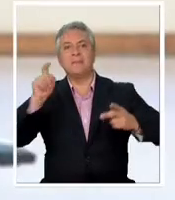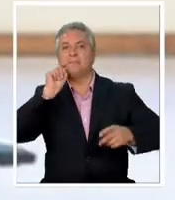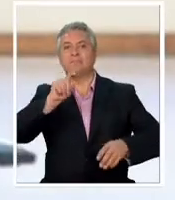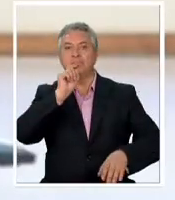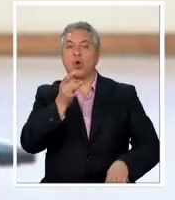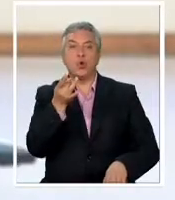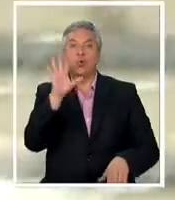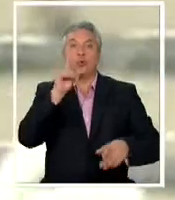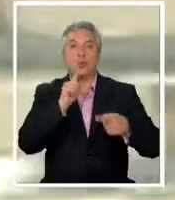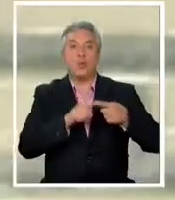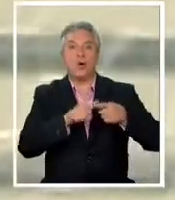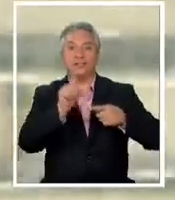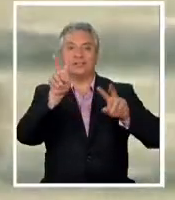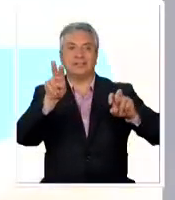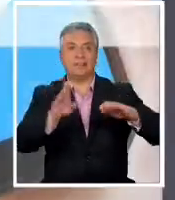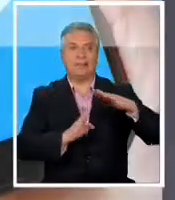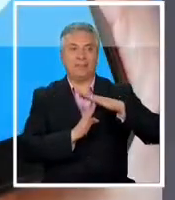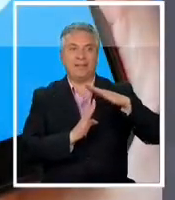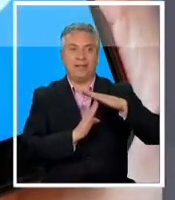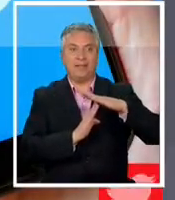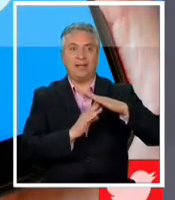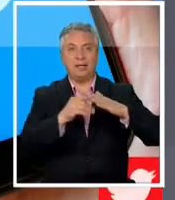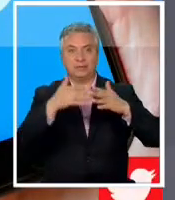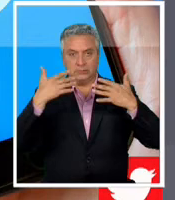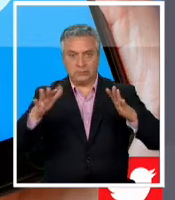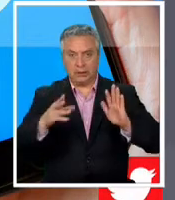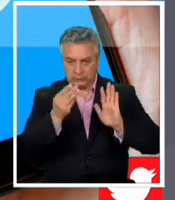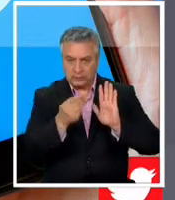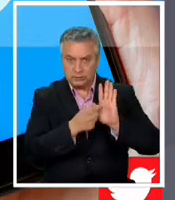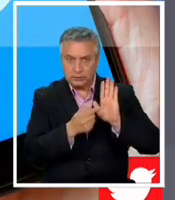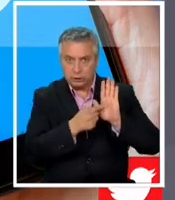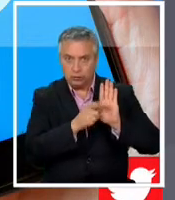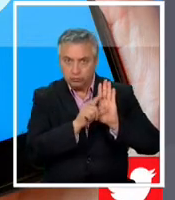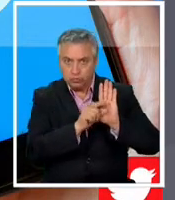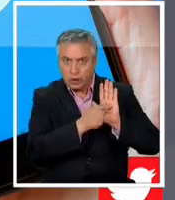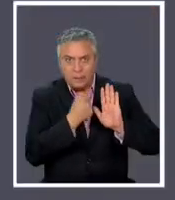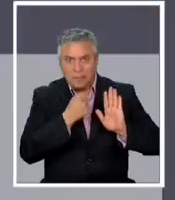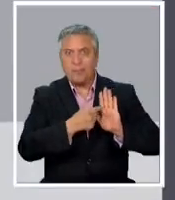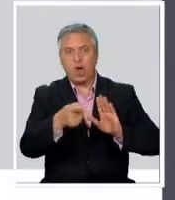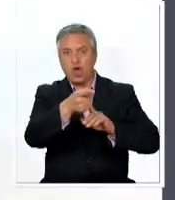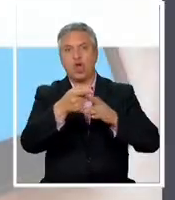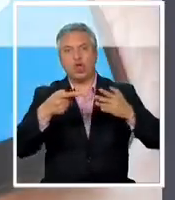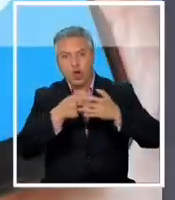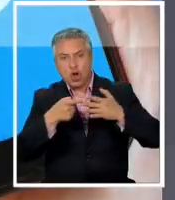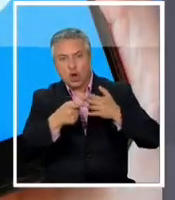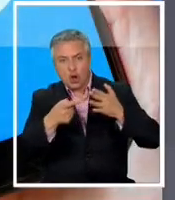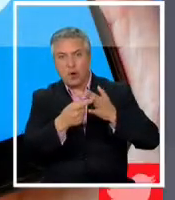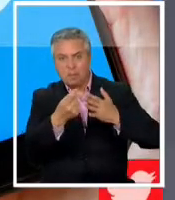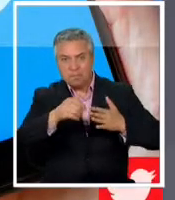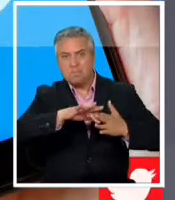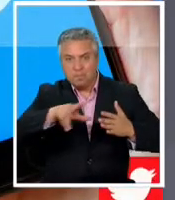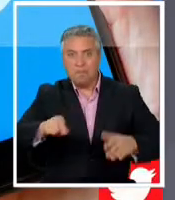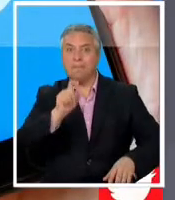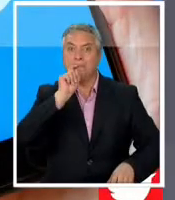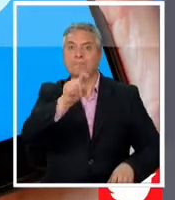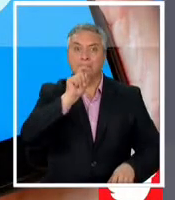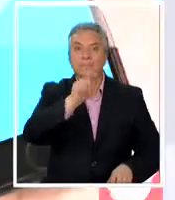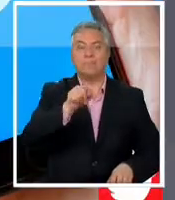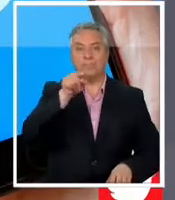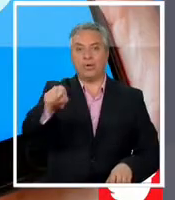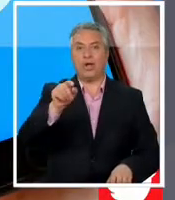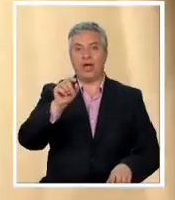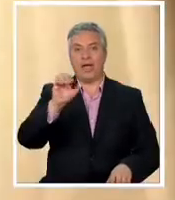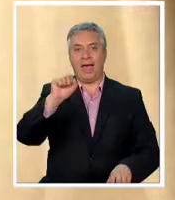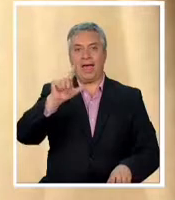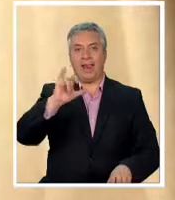único cargo que le queda pendiente esto fue mediante 13 tweets donde el ex arquero trató de corrupto en reiteradas ocasiones Alejandro Domínguez